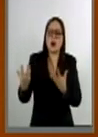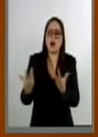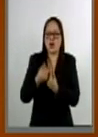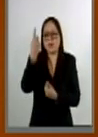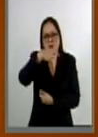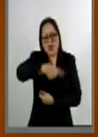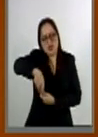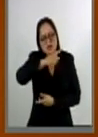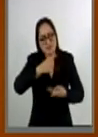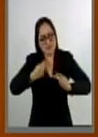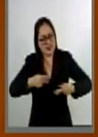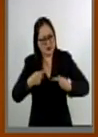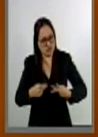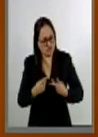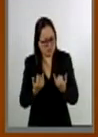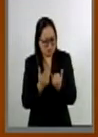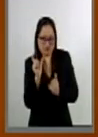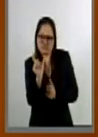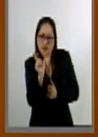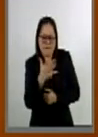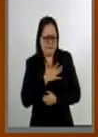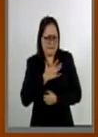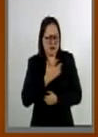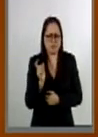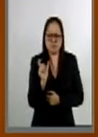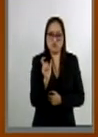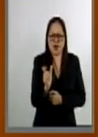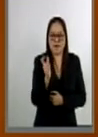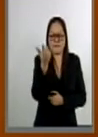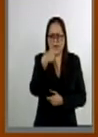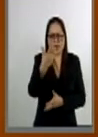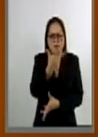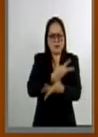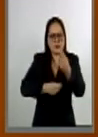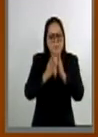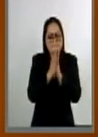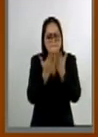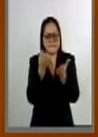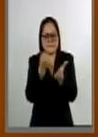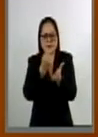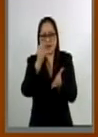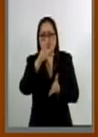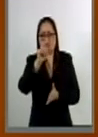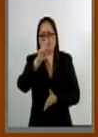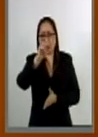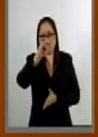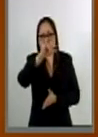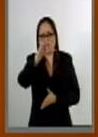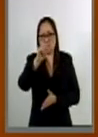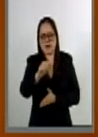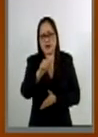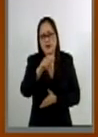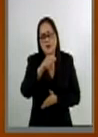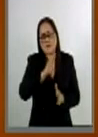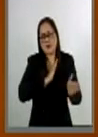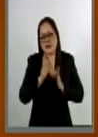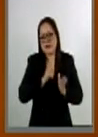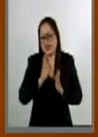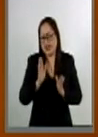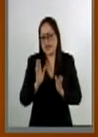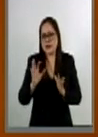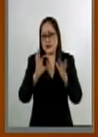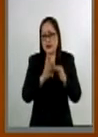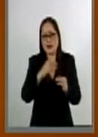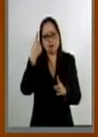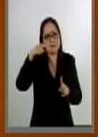ciudadanos. De ahí mi propuesta para sustituir la expedición de la cartilla militar y en su lugar